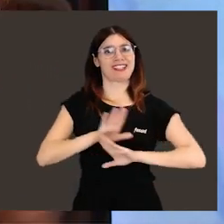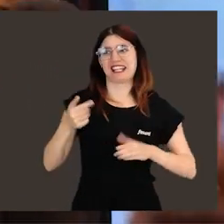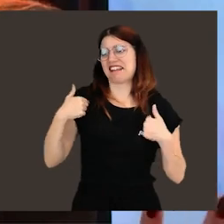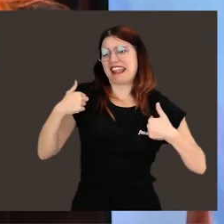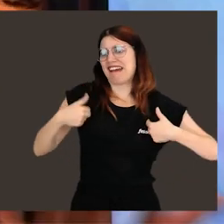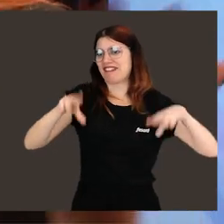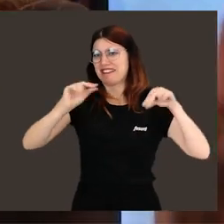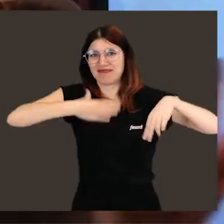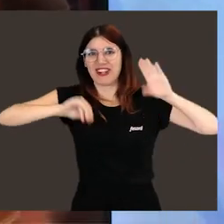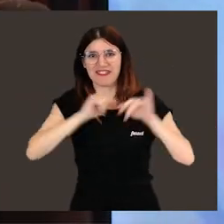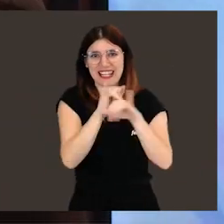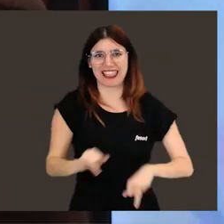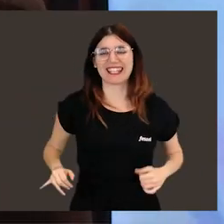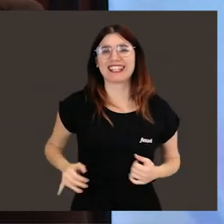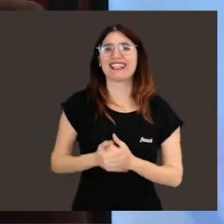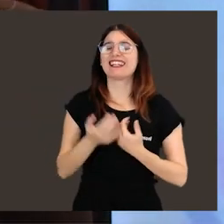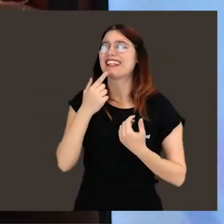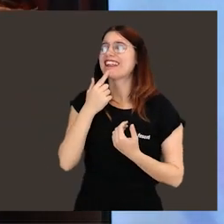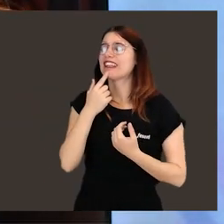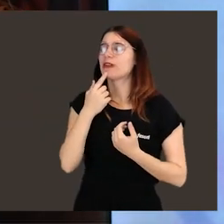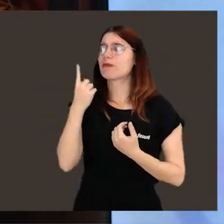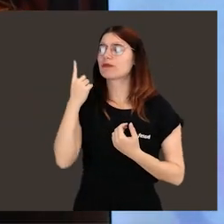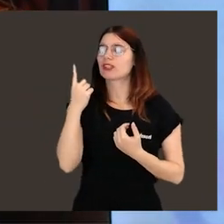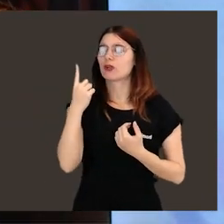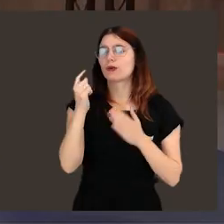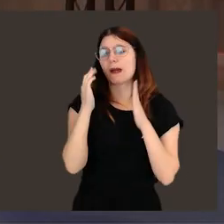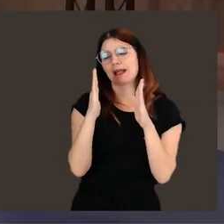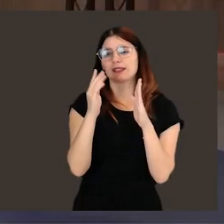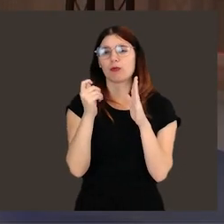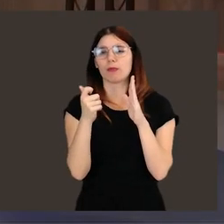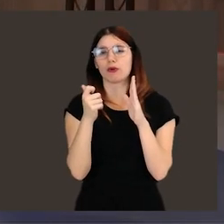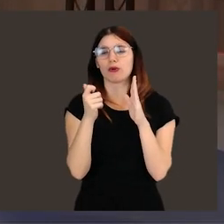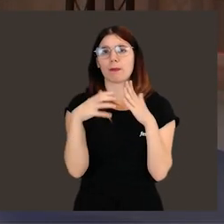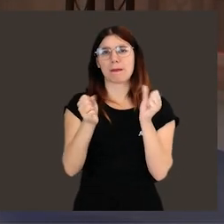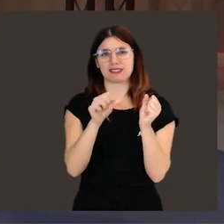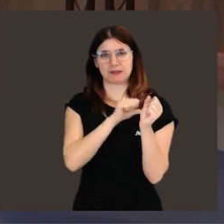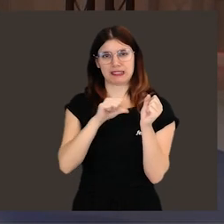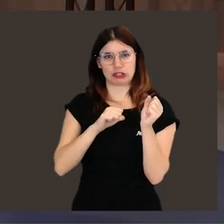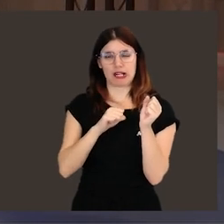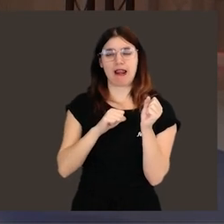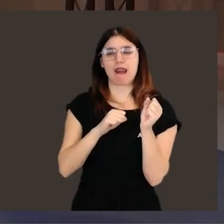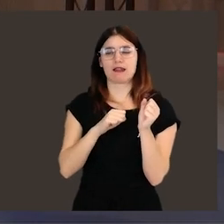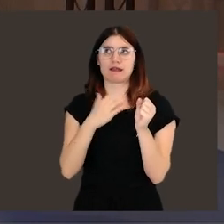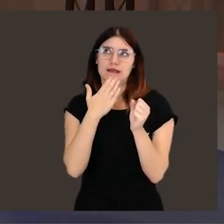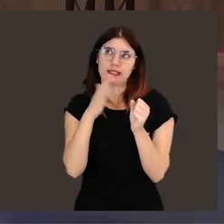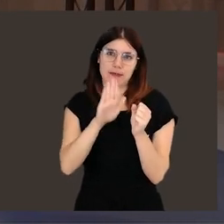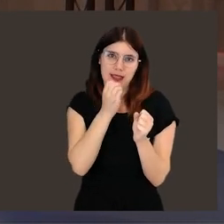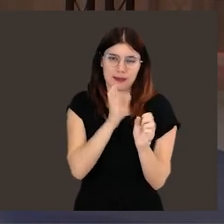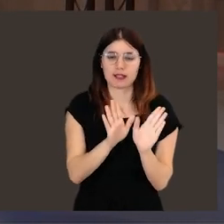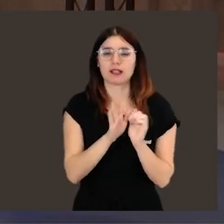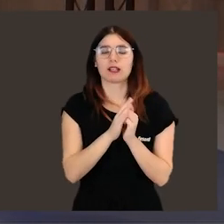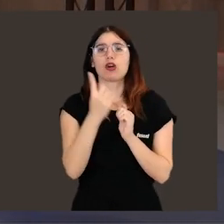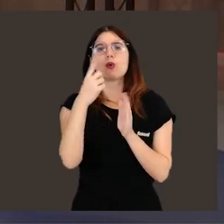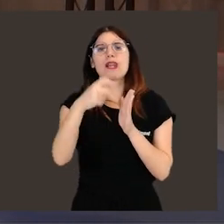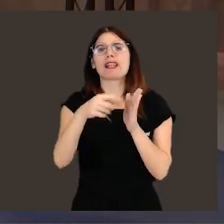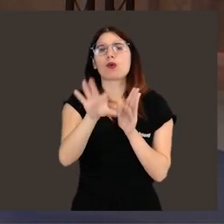que ya está ya me puedo retirar feliz con todo eso. Pues vamos a ir cerrando con una parte un poquito más personal todavía